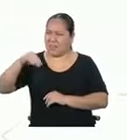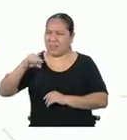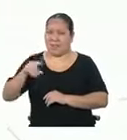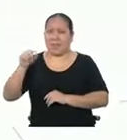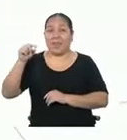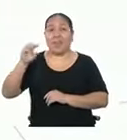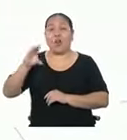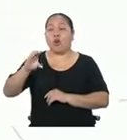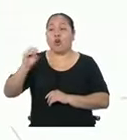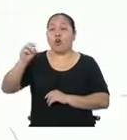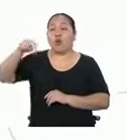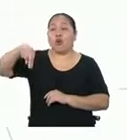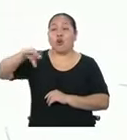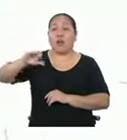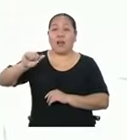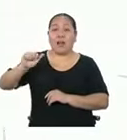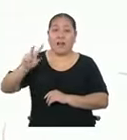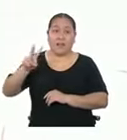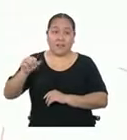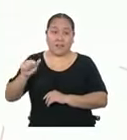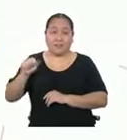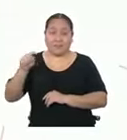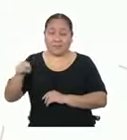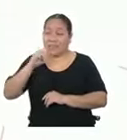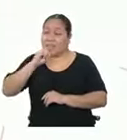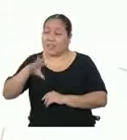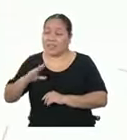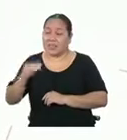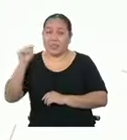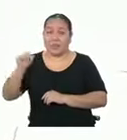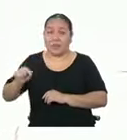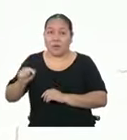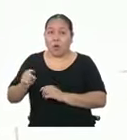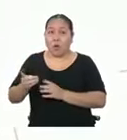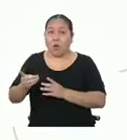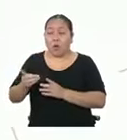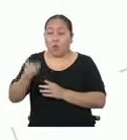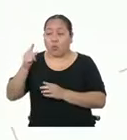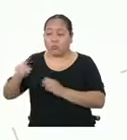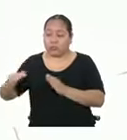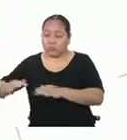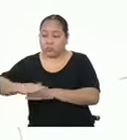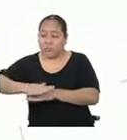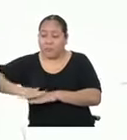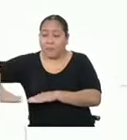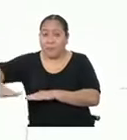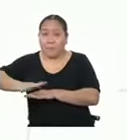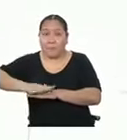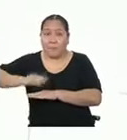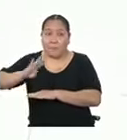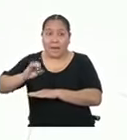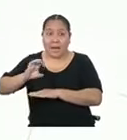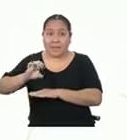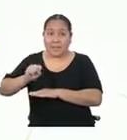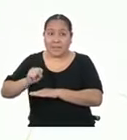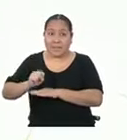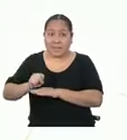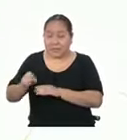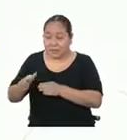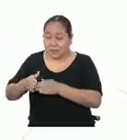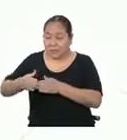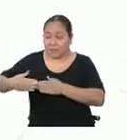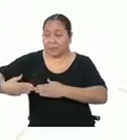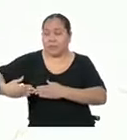Se llama pirámide cóncava. Decimos que una pirámide es cóncava si el polígono de la base es cóncavo. En otras